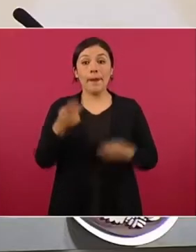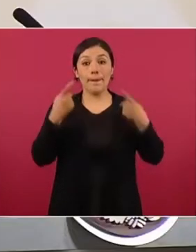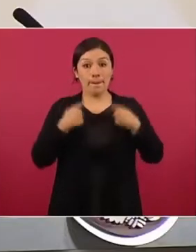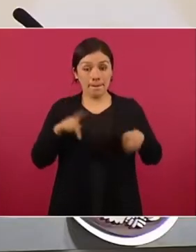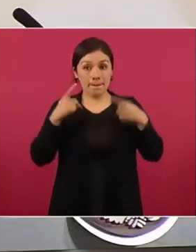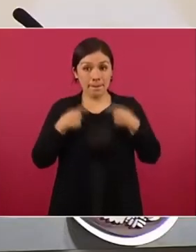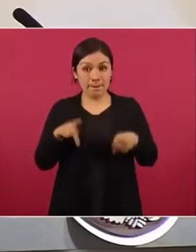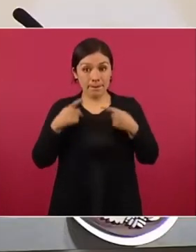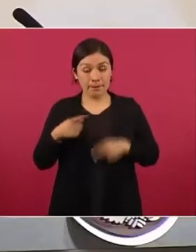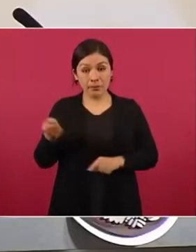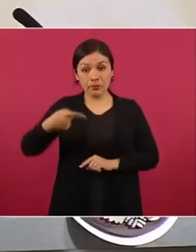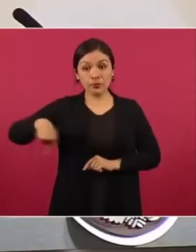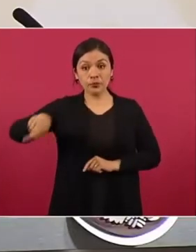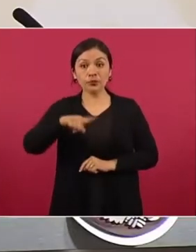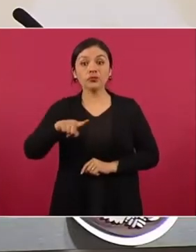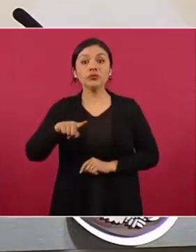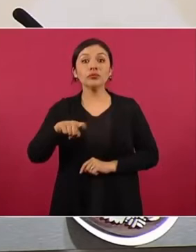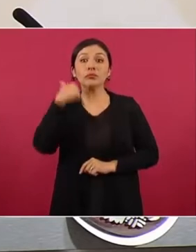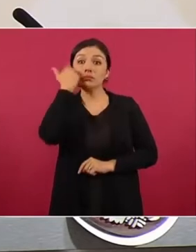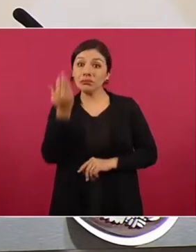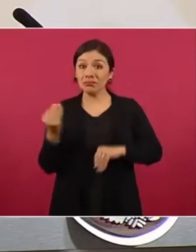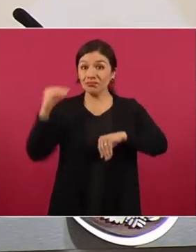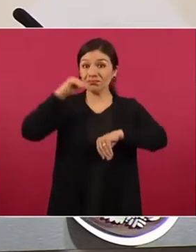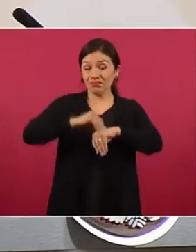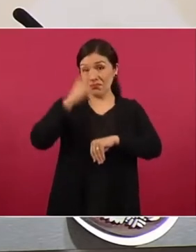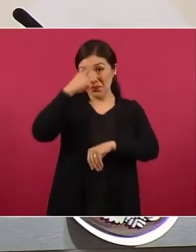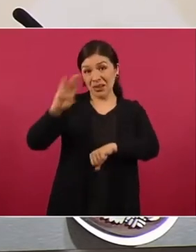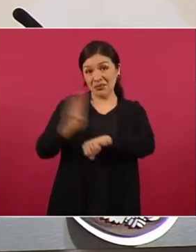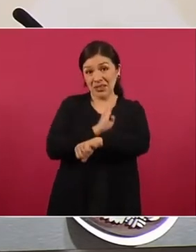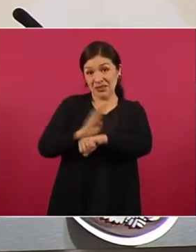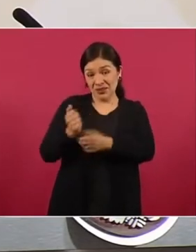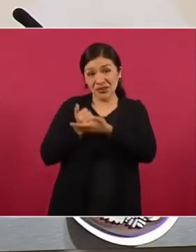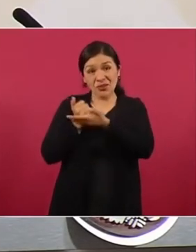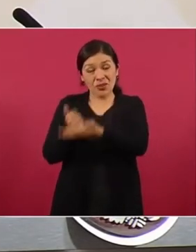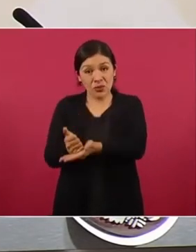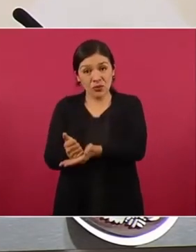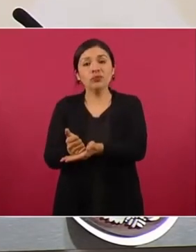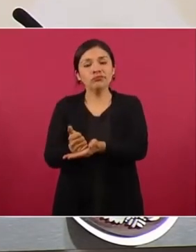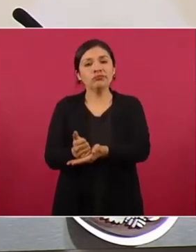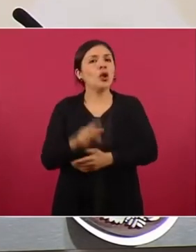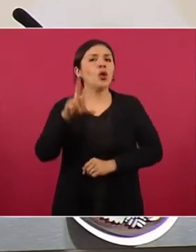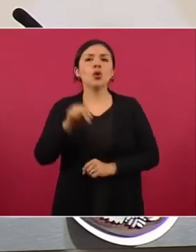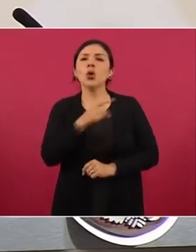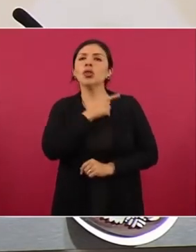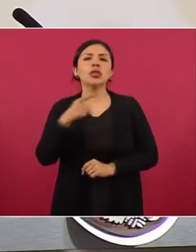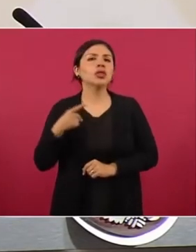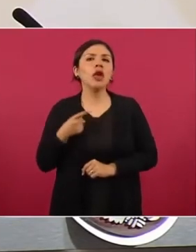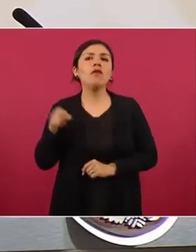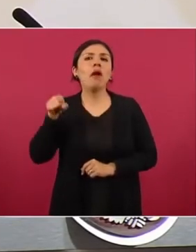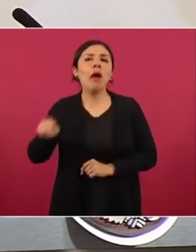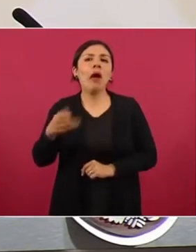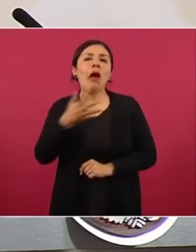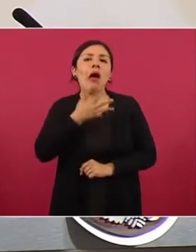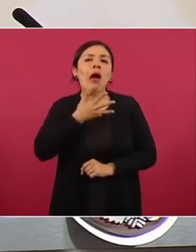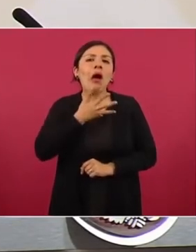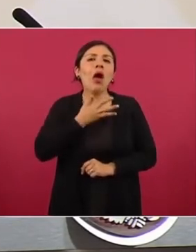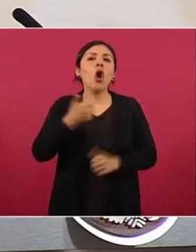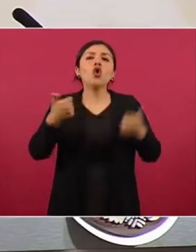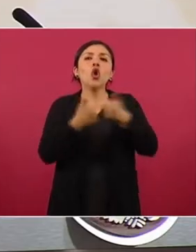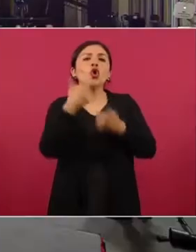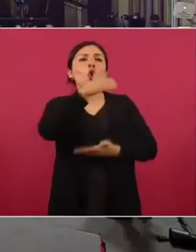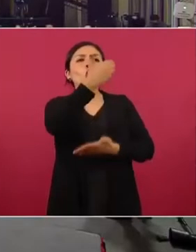sean candidatos o quieran ser beneficiarios de este programa, pues no deben contar con un